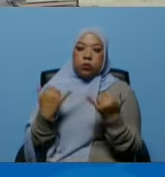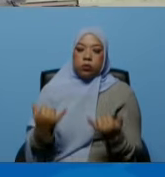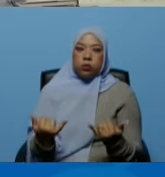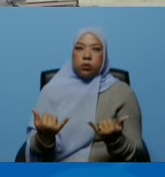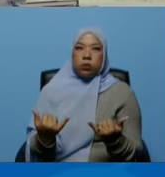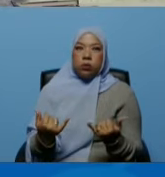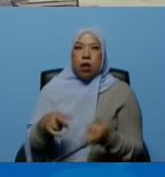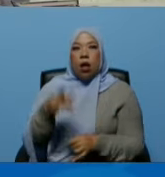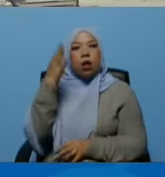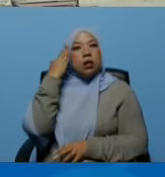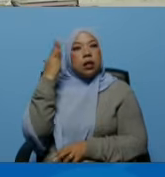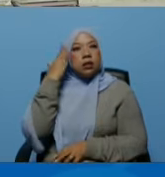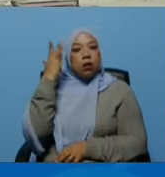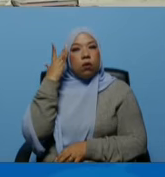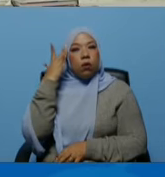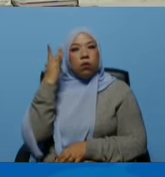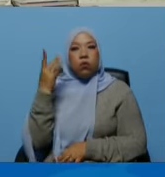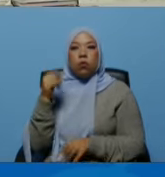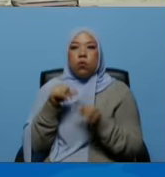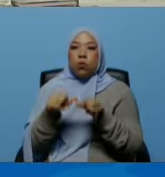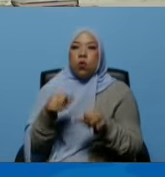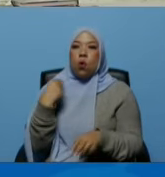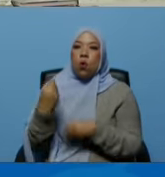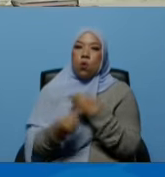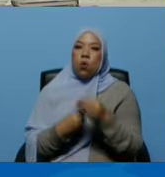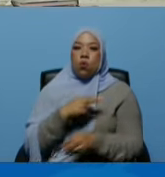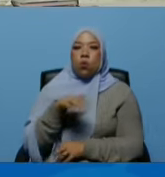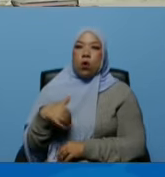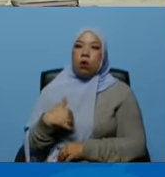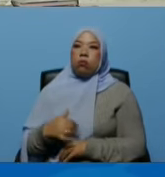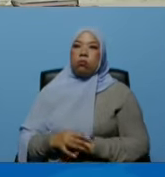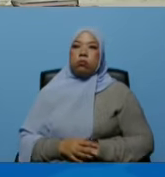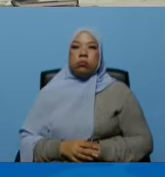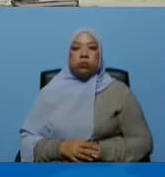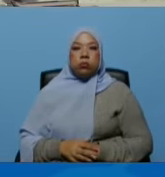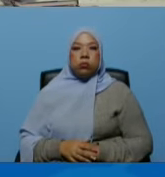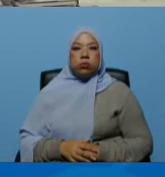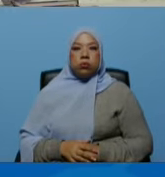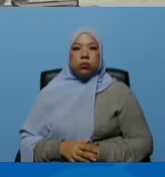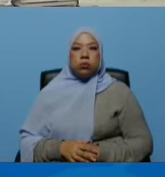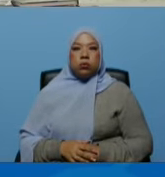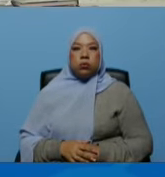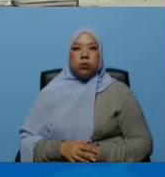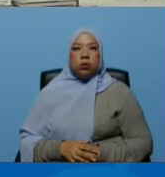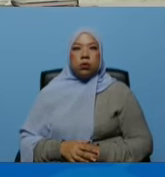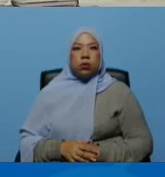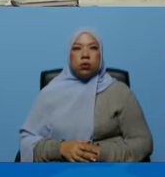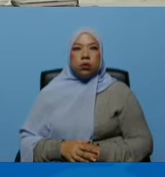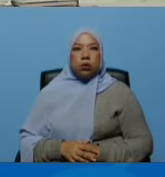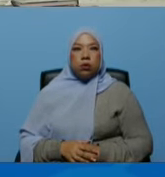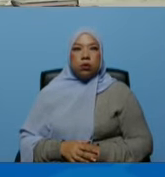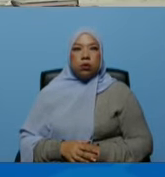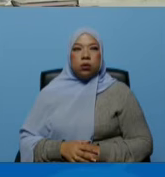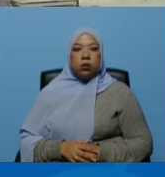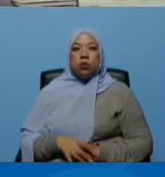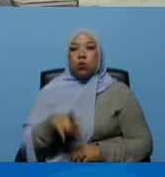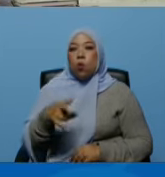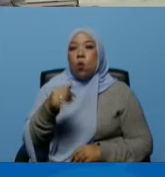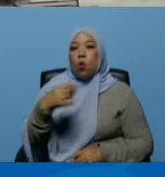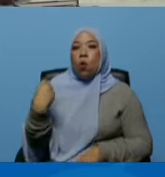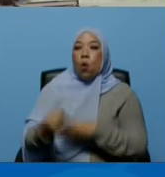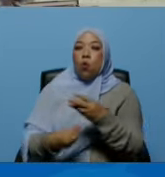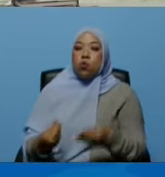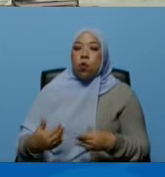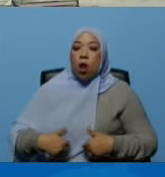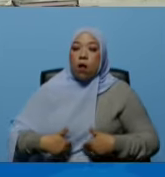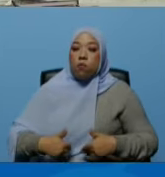ya sabes pues yo lo voy a seguir diciendo todo el mundo pila pues nosotros tenemos que hacer un gran